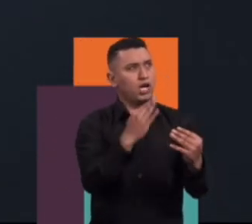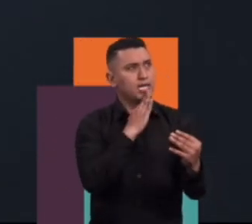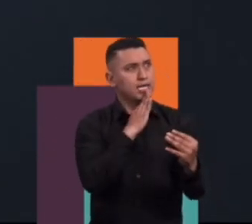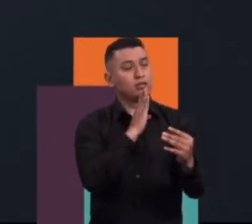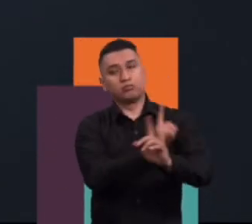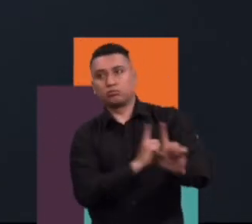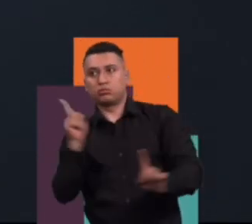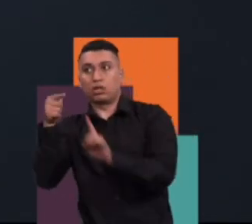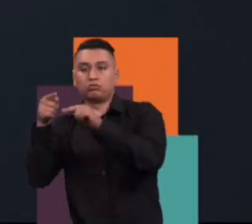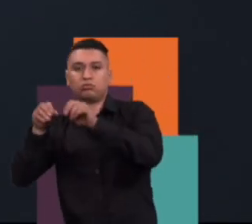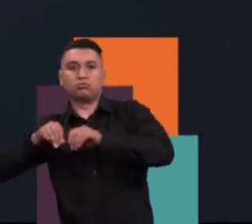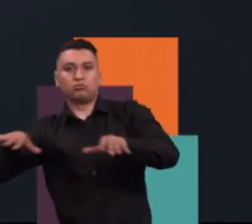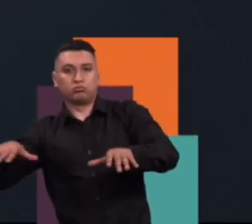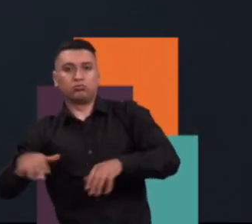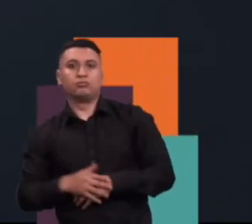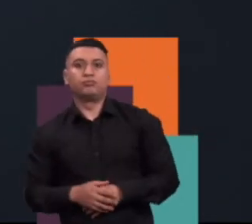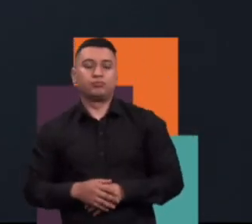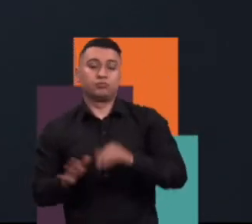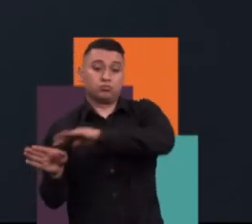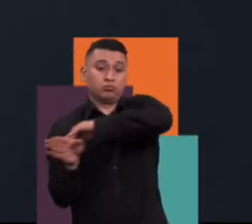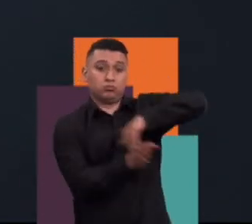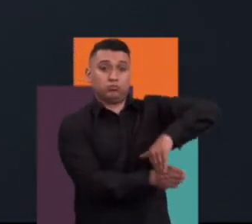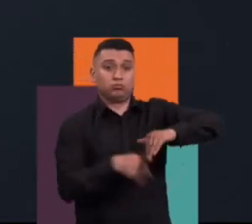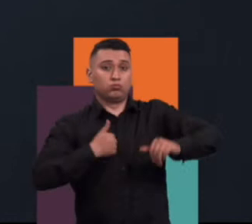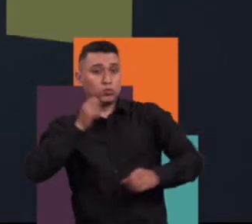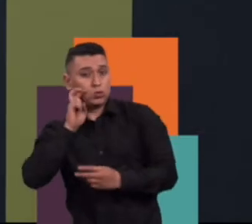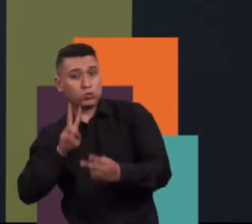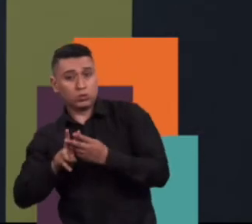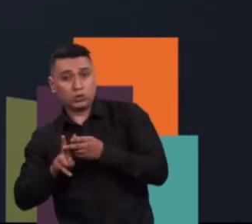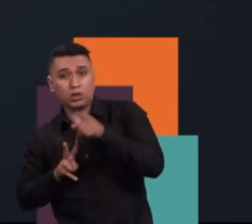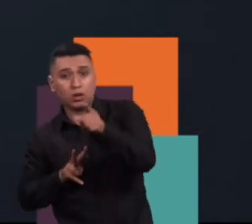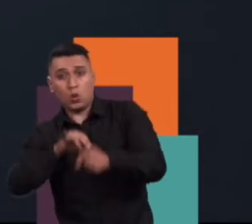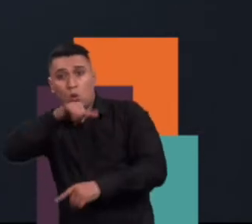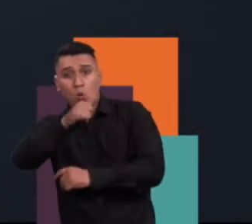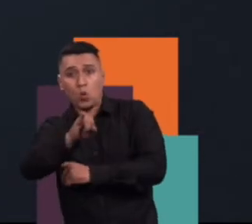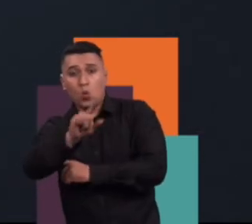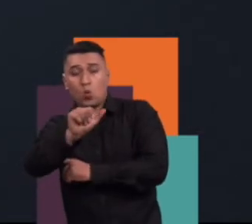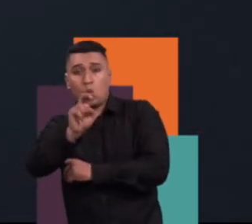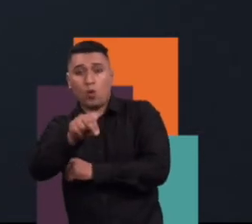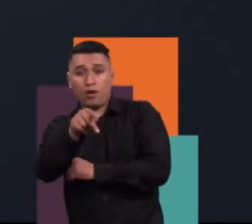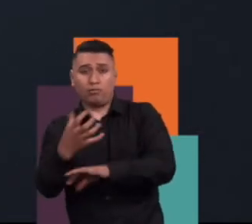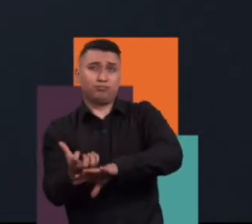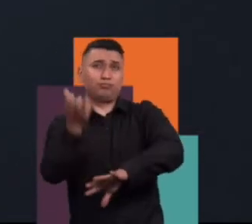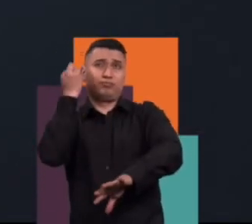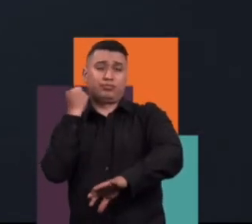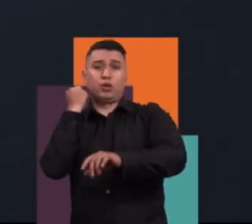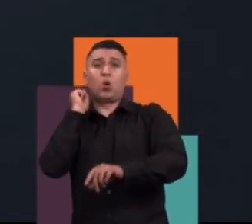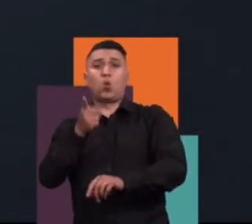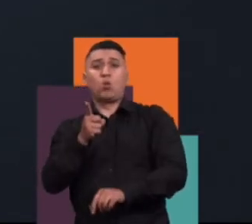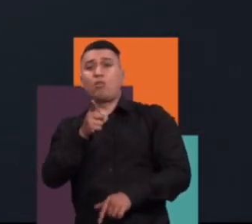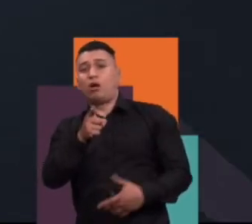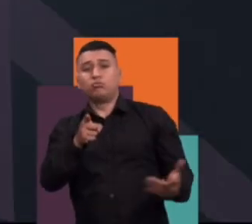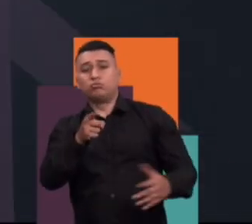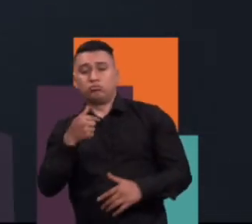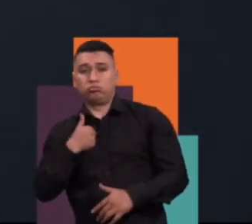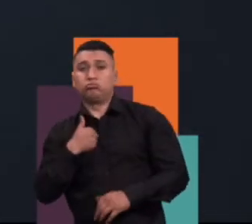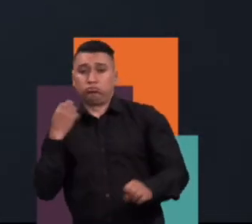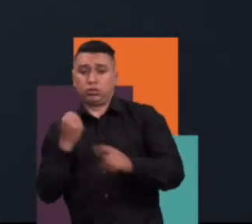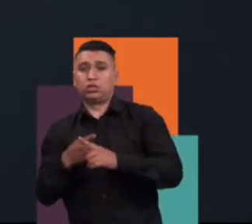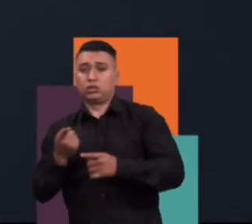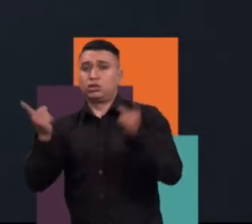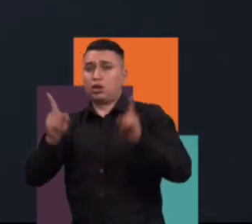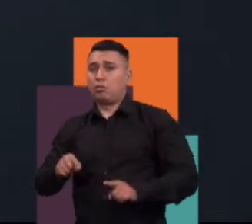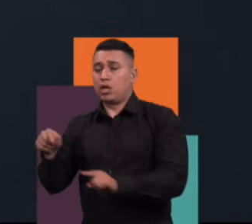Juan Pablo de siglos, porque también soy escalador, y me acuerdo que los escaladores hace 30, 40 años eran